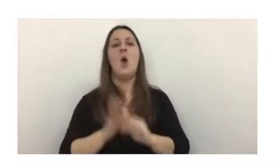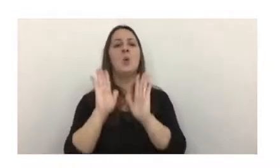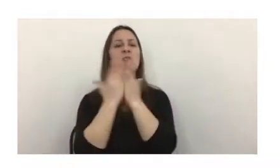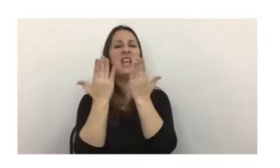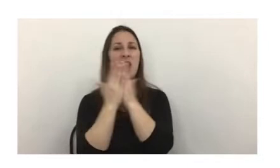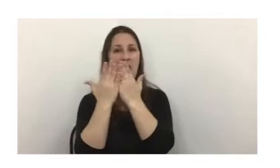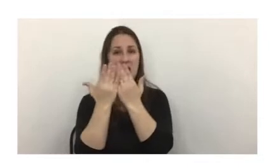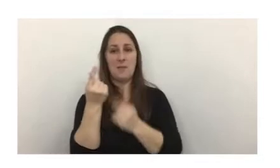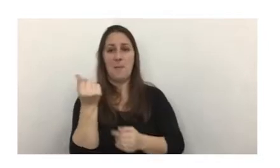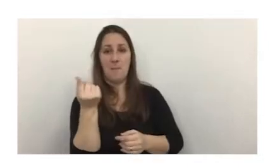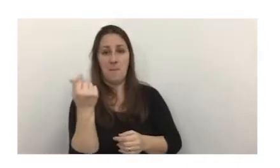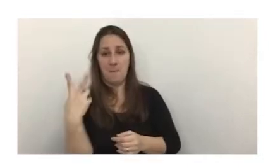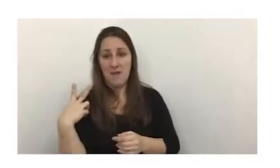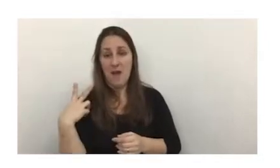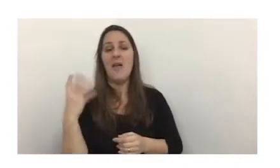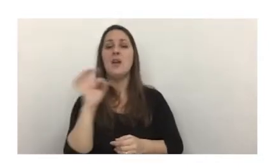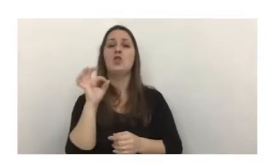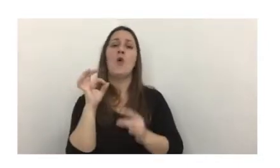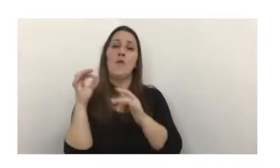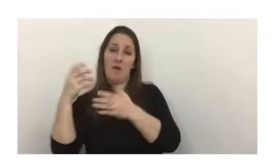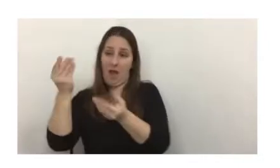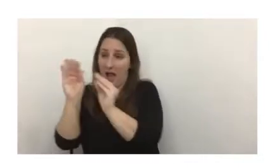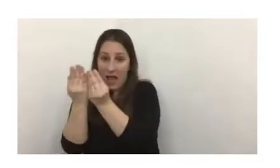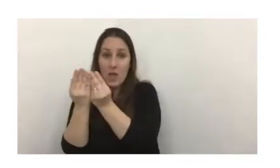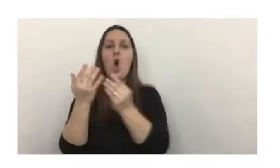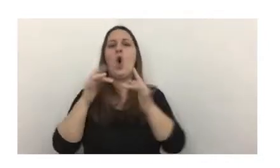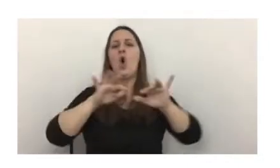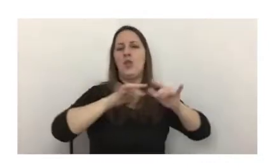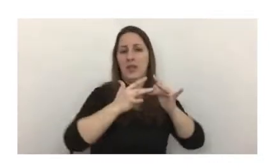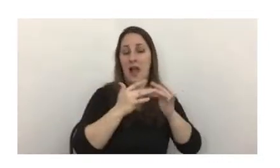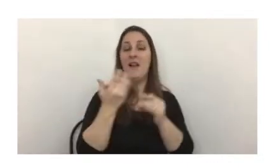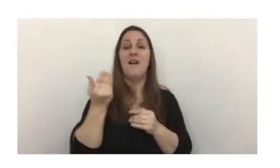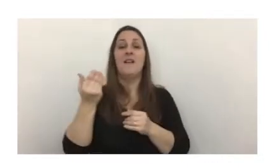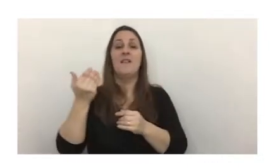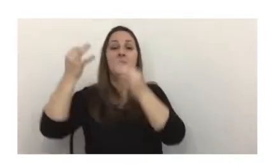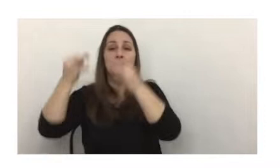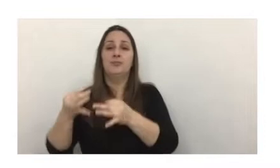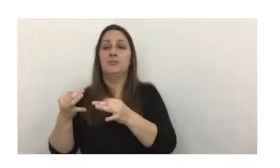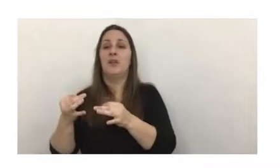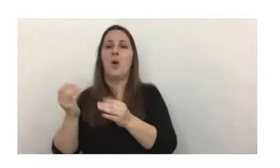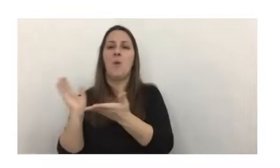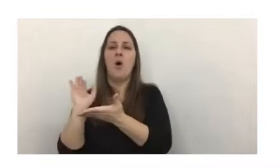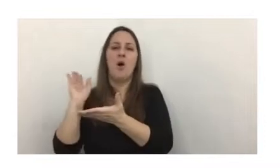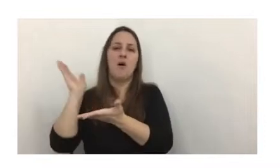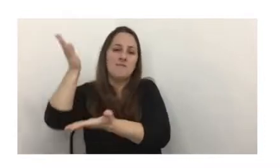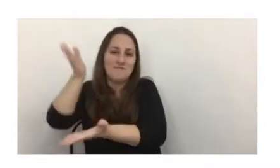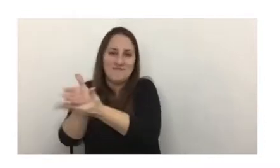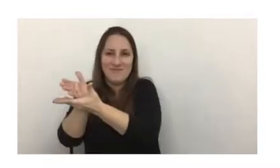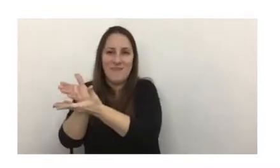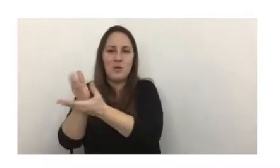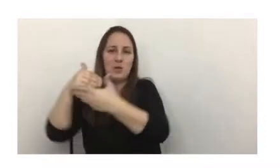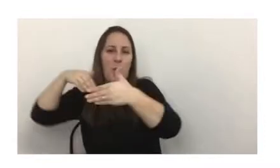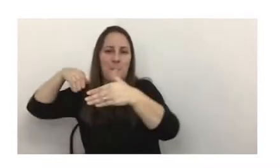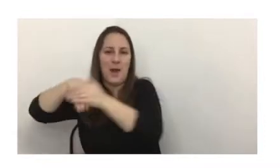privadas físicas o digitales ¿Sí? Las físicas, me refiero a los dispositivos de almacenamiento